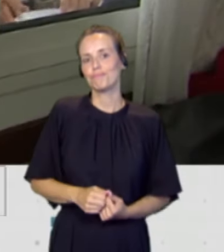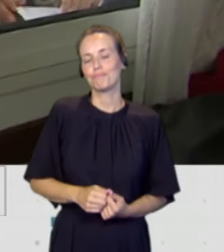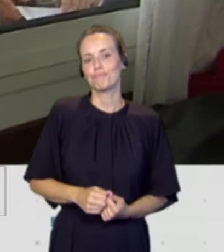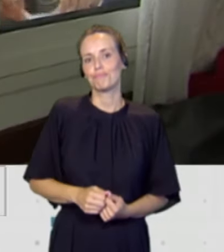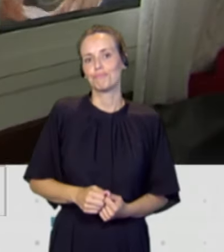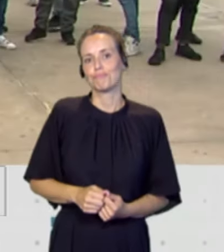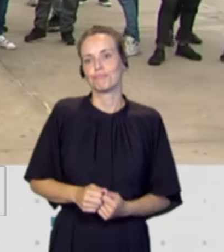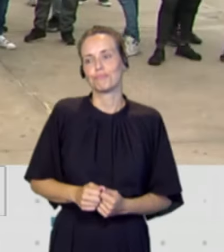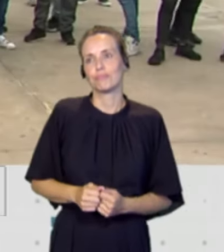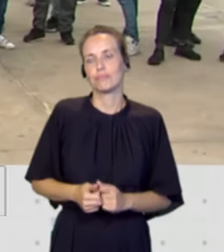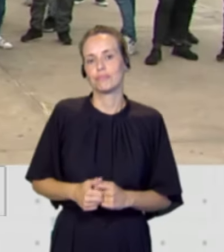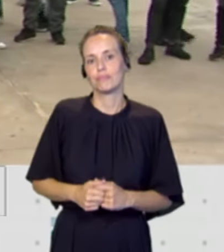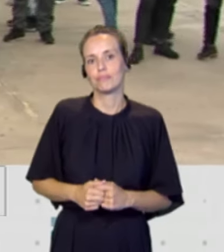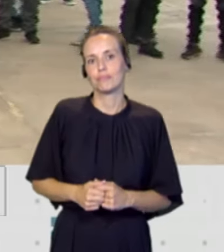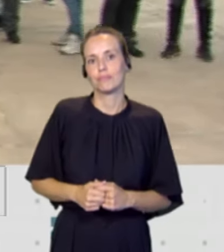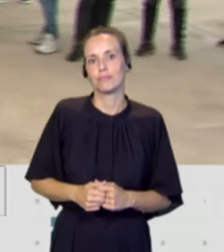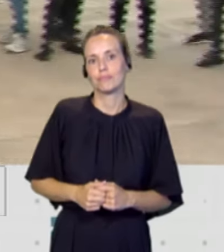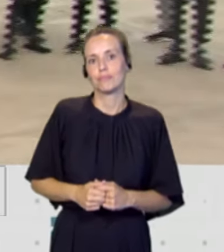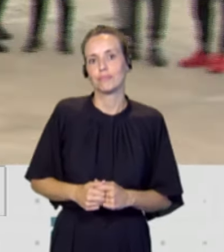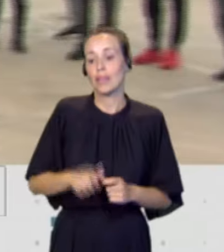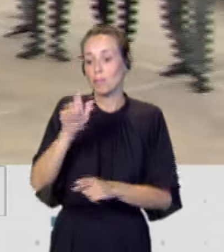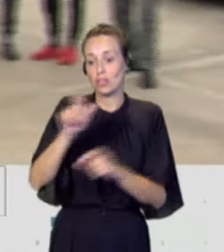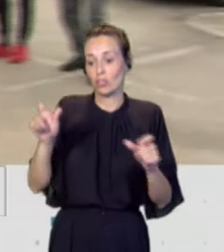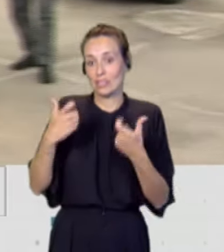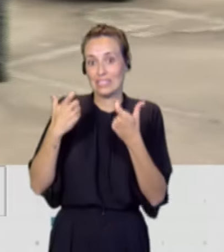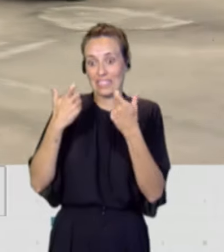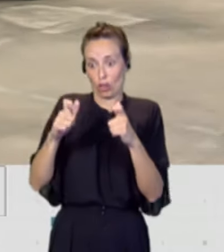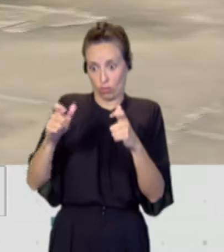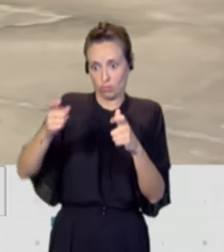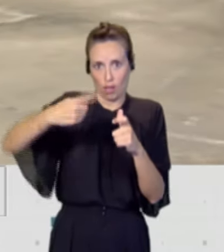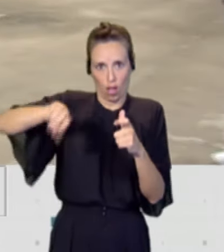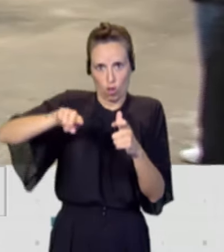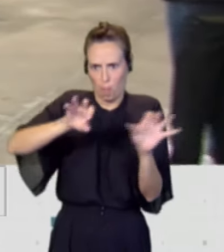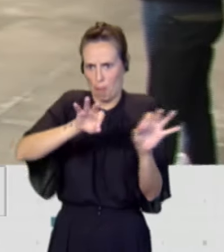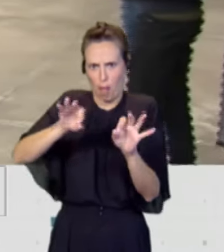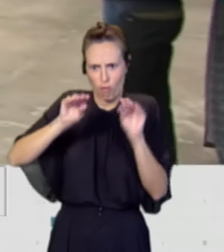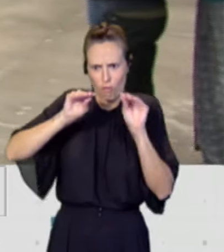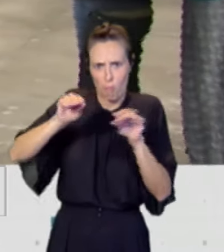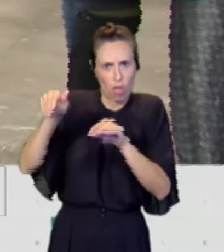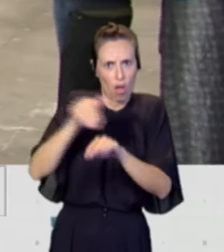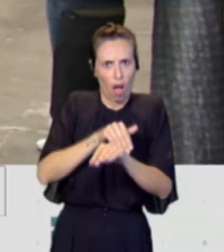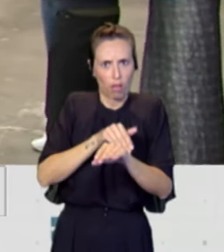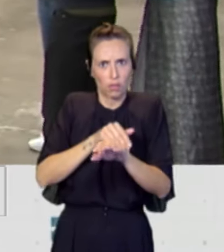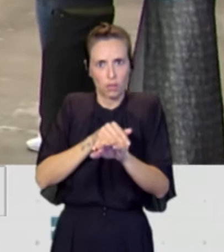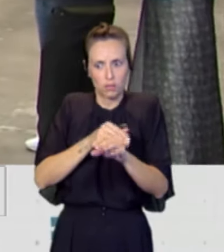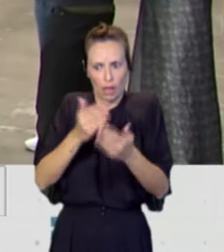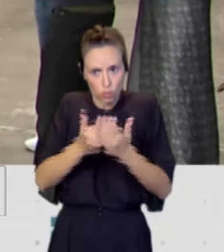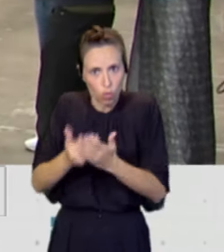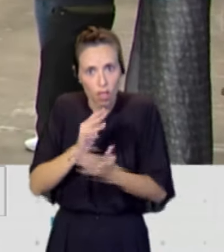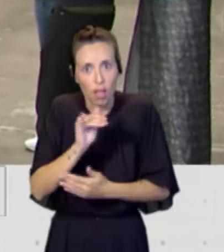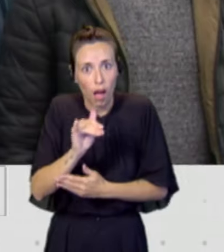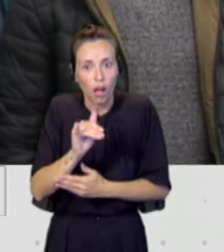que han estudiado, que se han preparado, que tienen vocación hacia la tarea del cuidado de los menores,